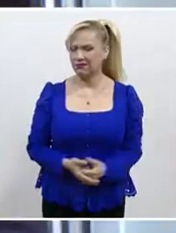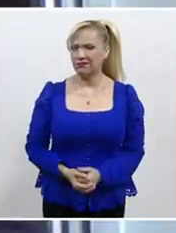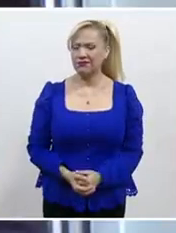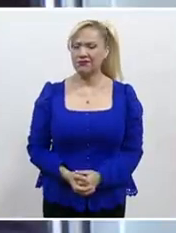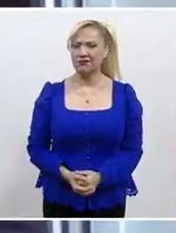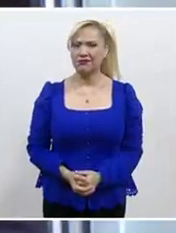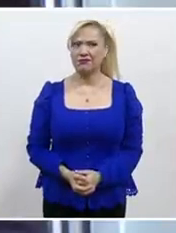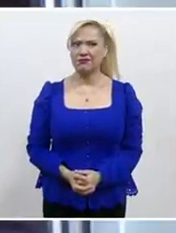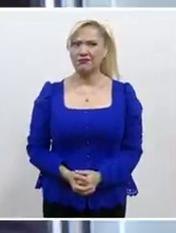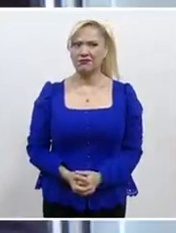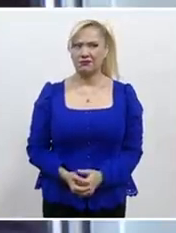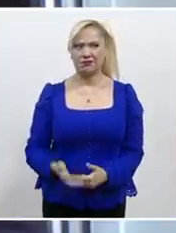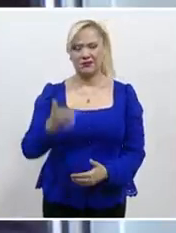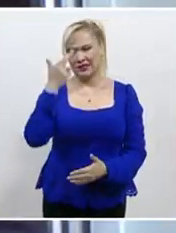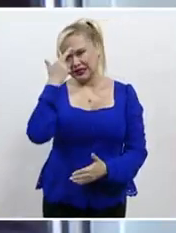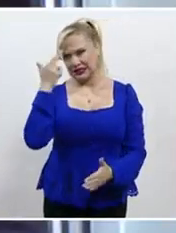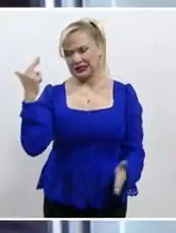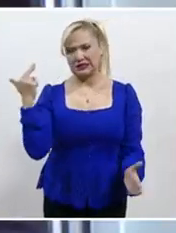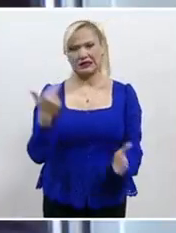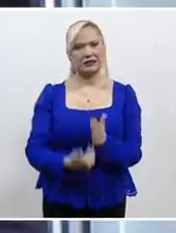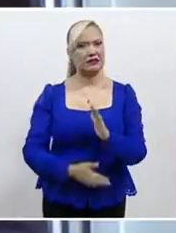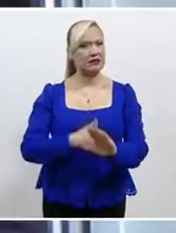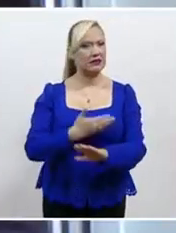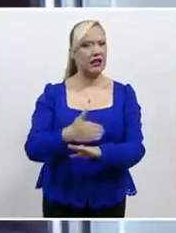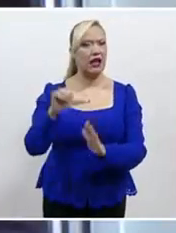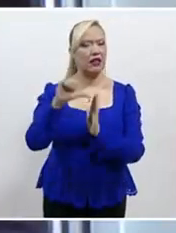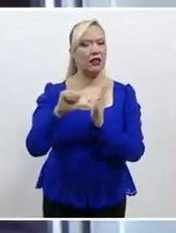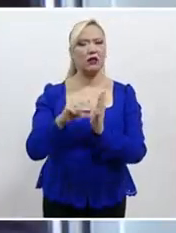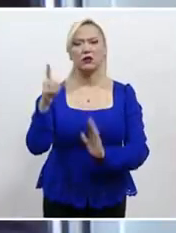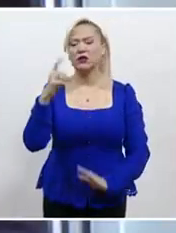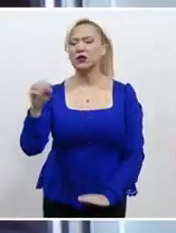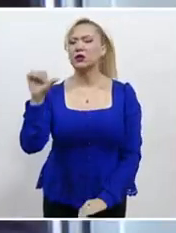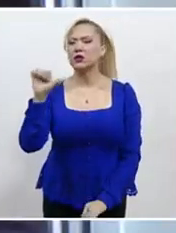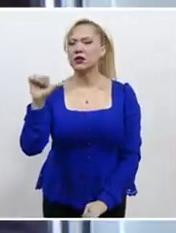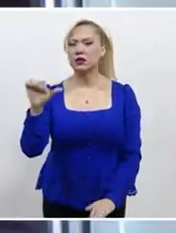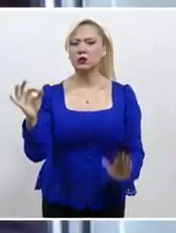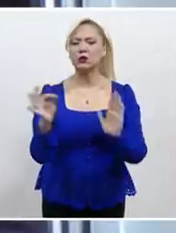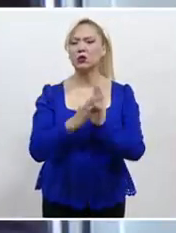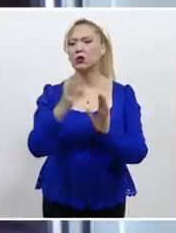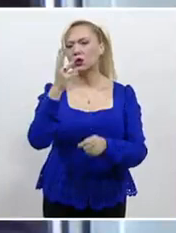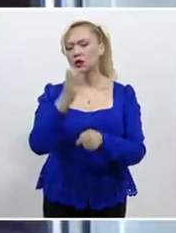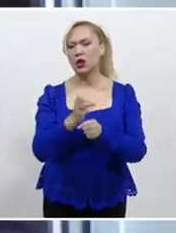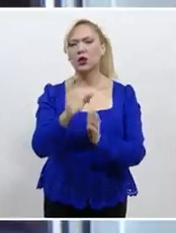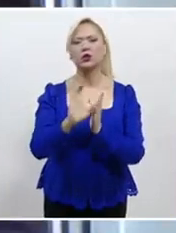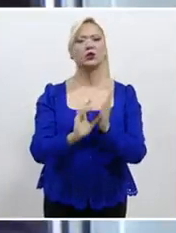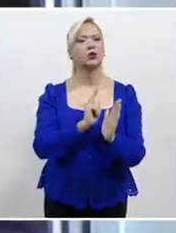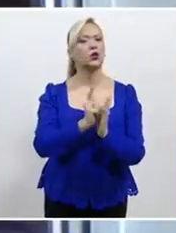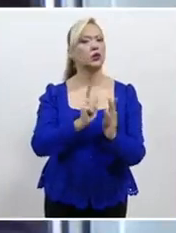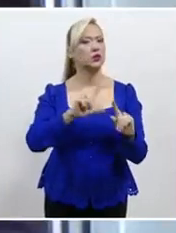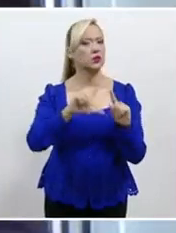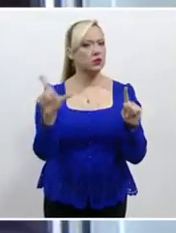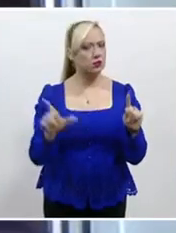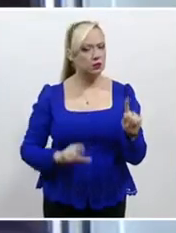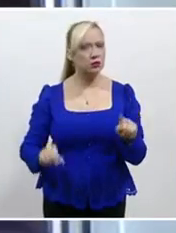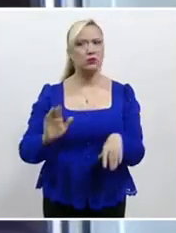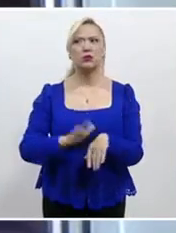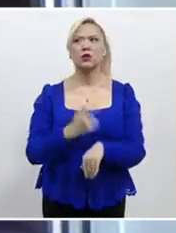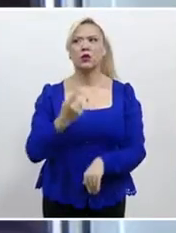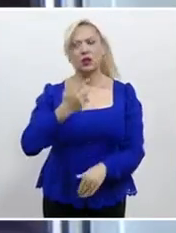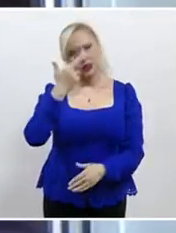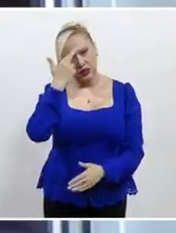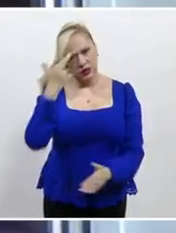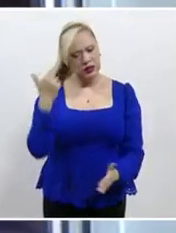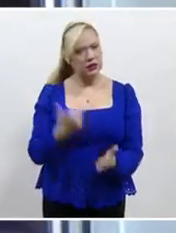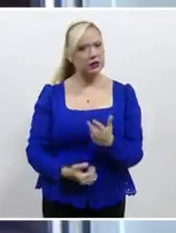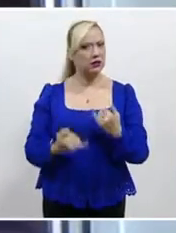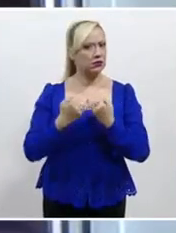Resultan violatorias del artículo 116, fracción tercera de la Constitución Federal, ya que vulneran la